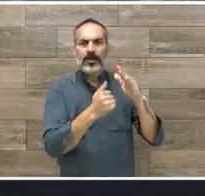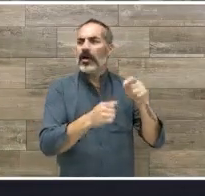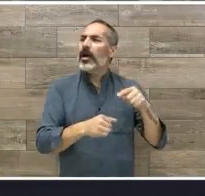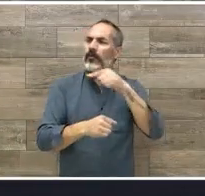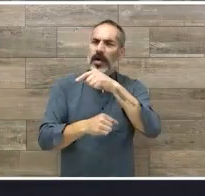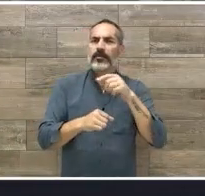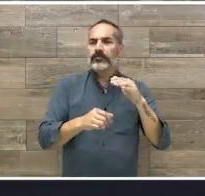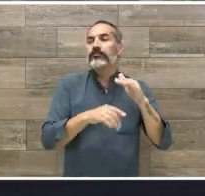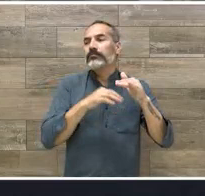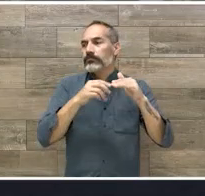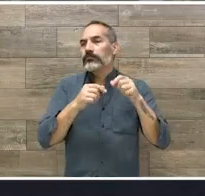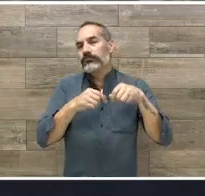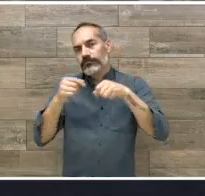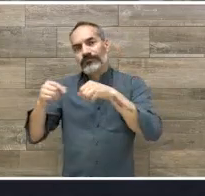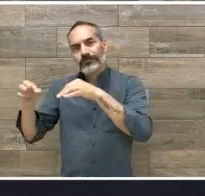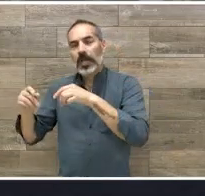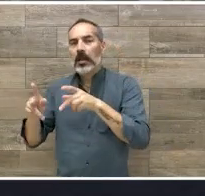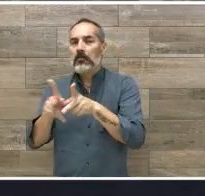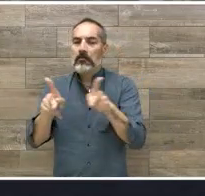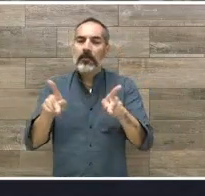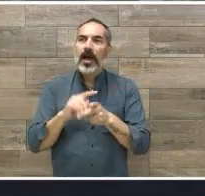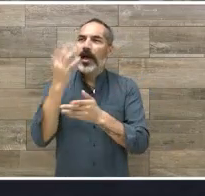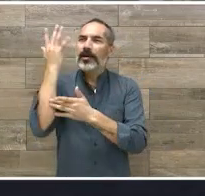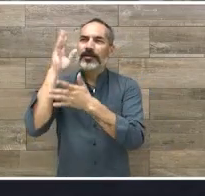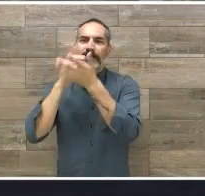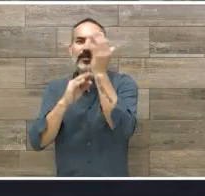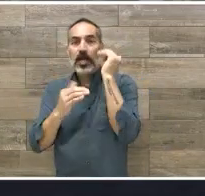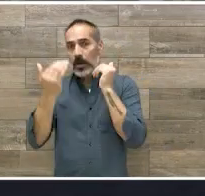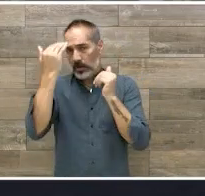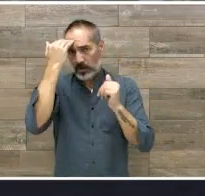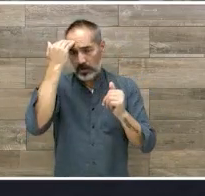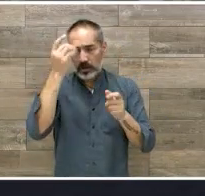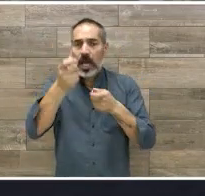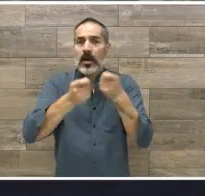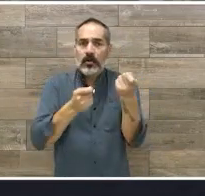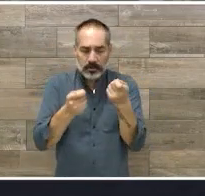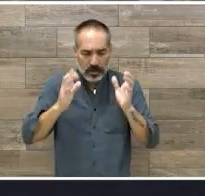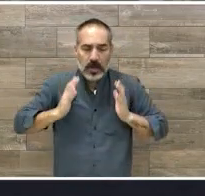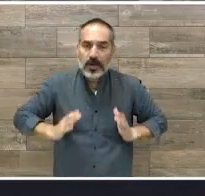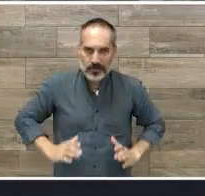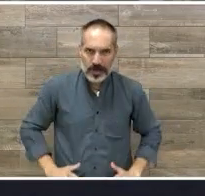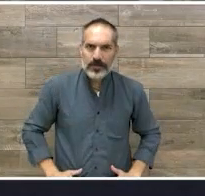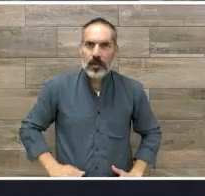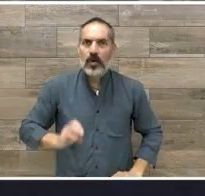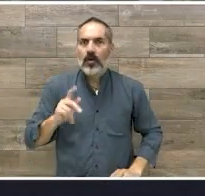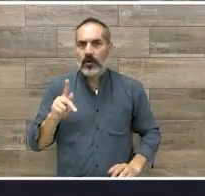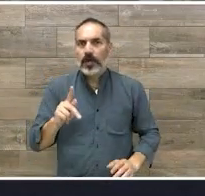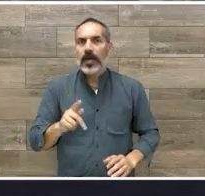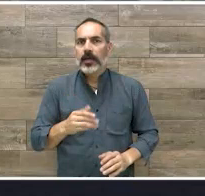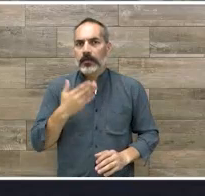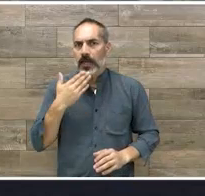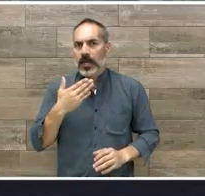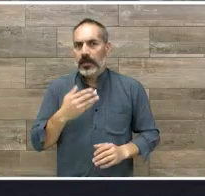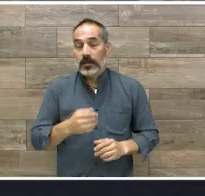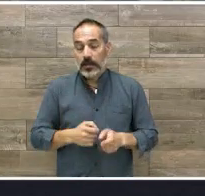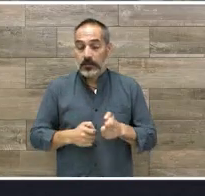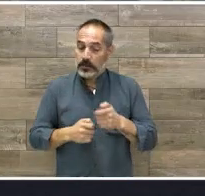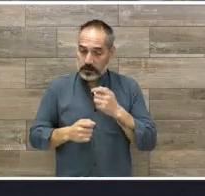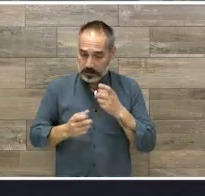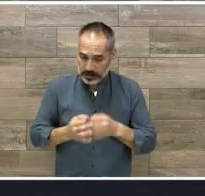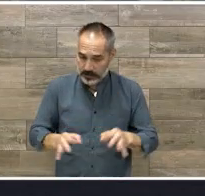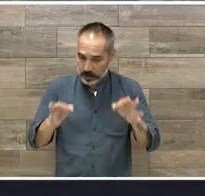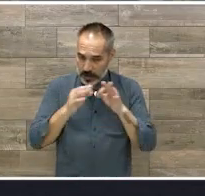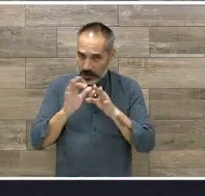conozca su cuerpo esa es una de las características primordiales del proceso de estimulación temprana